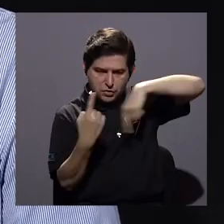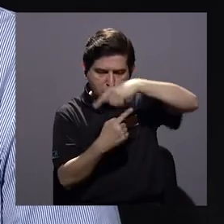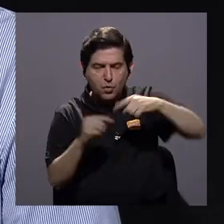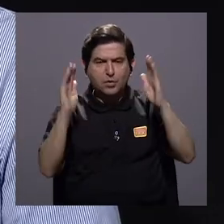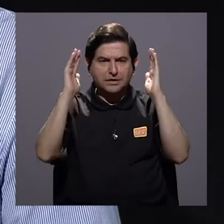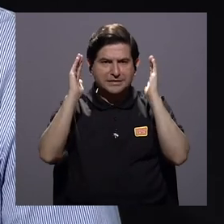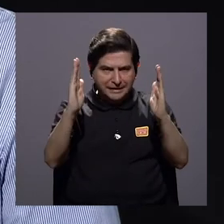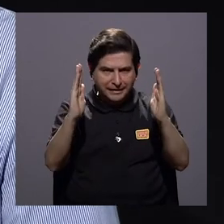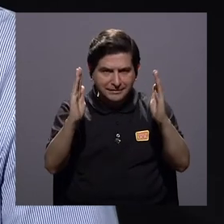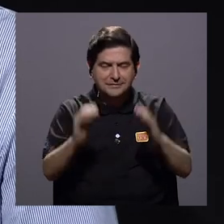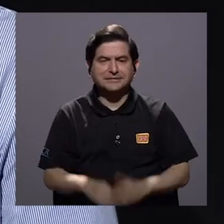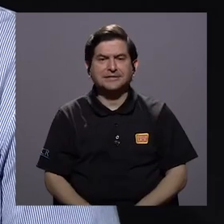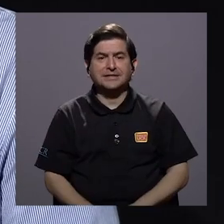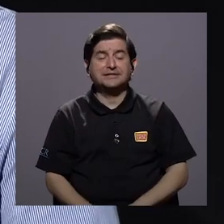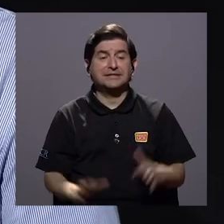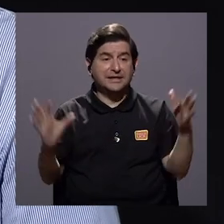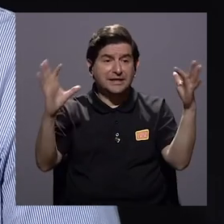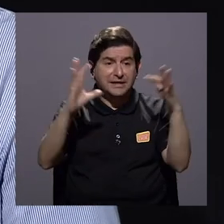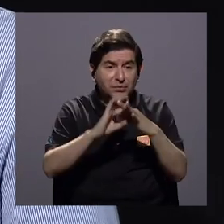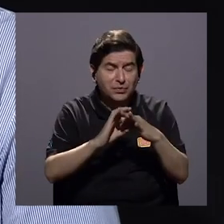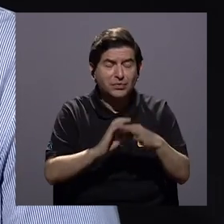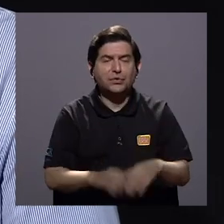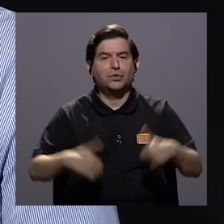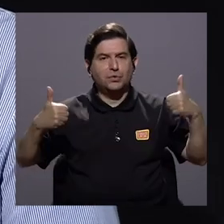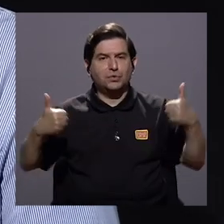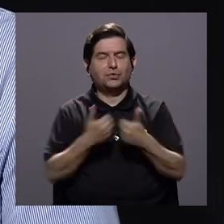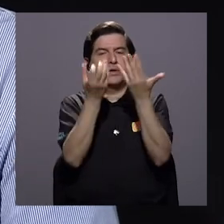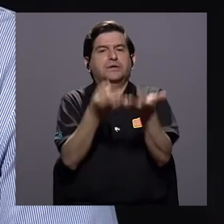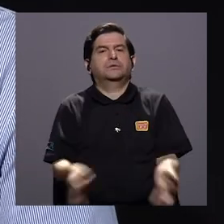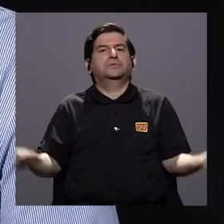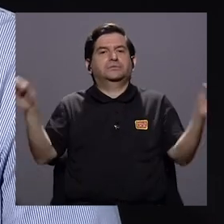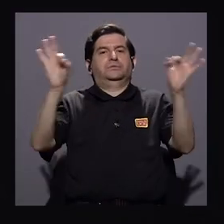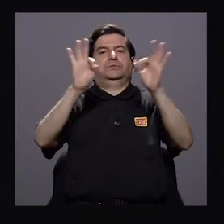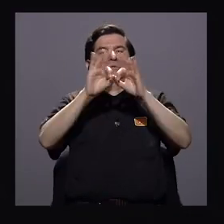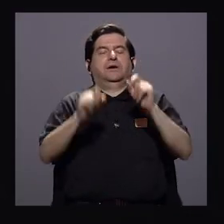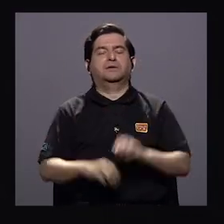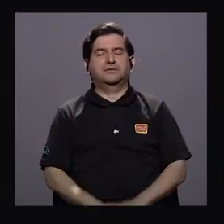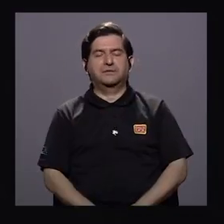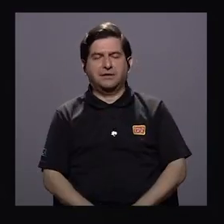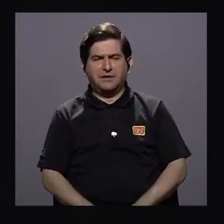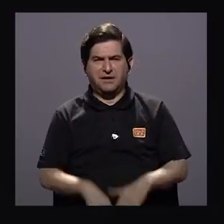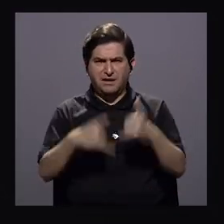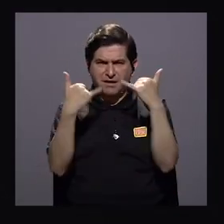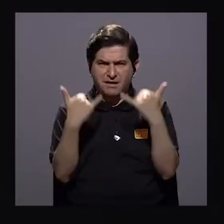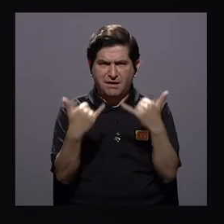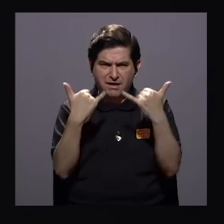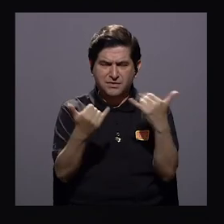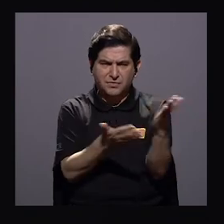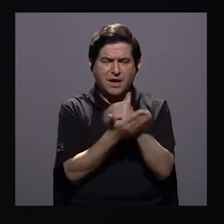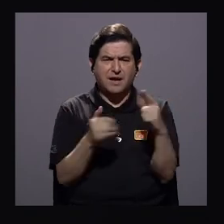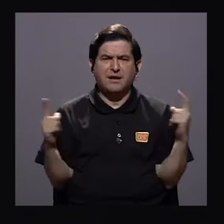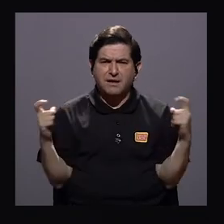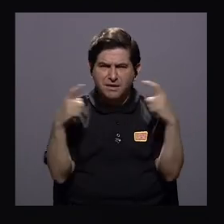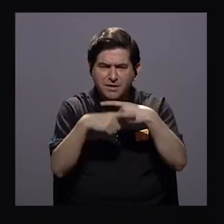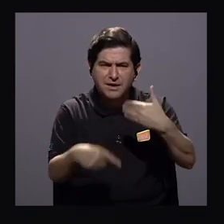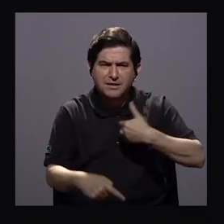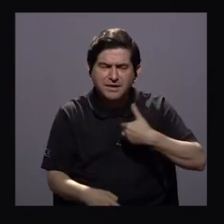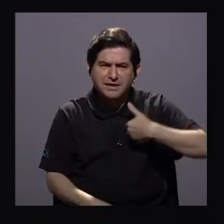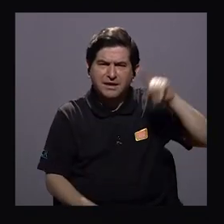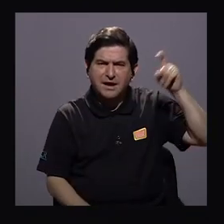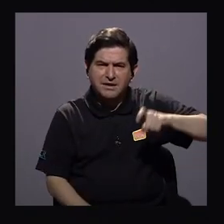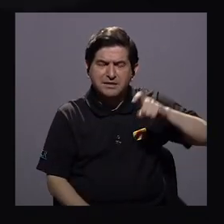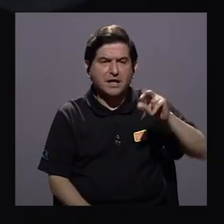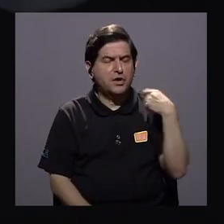magnitud la capacidad de articulación siempre ha sido un reto gigantesco hoy en día que es parte de lo complicado que